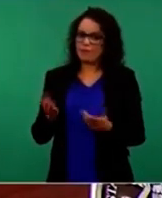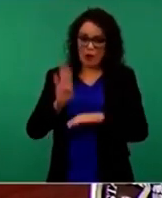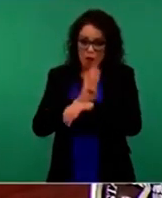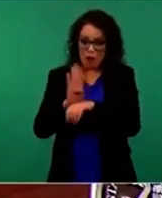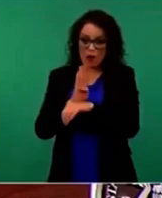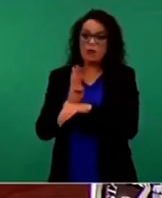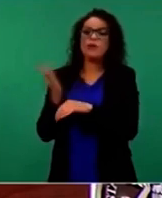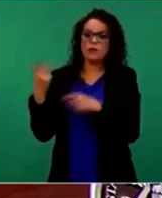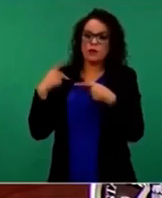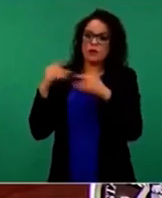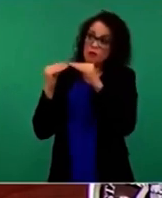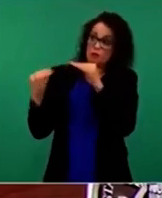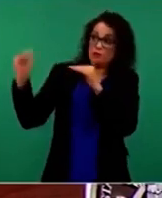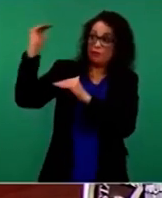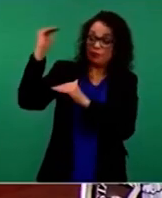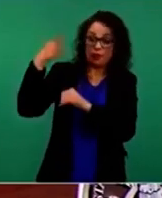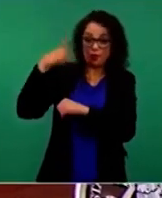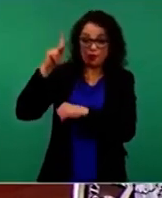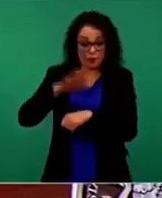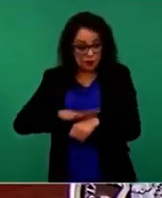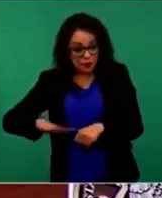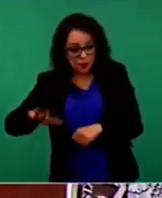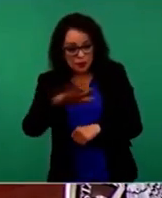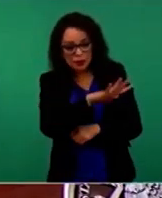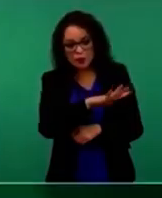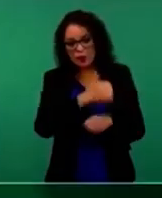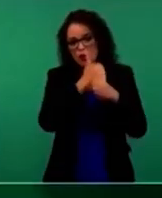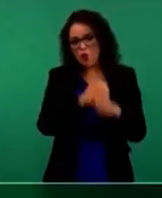pero les iba muy mal a los de abajo.